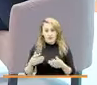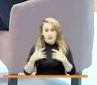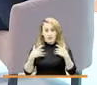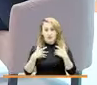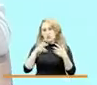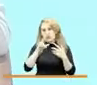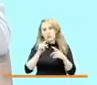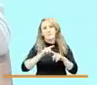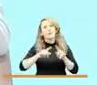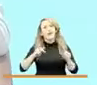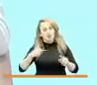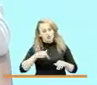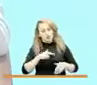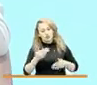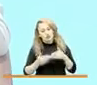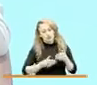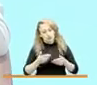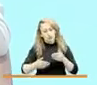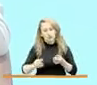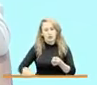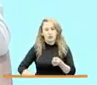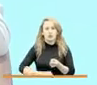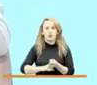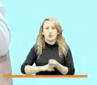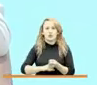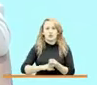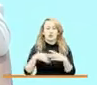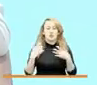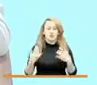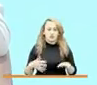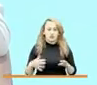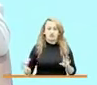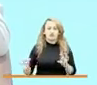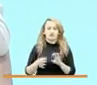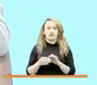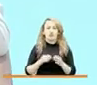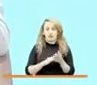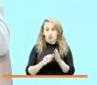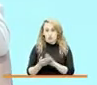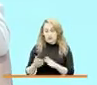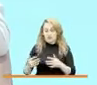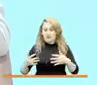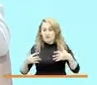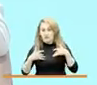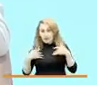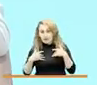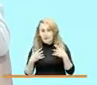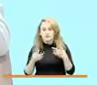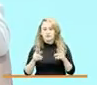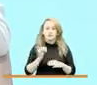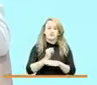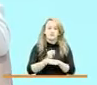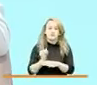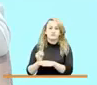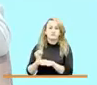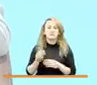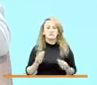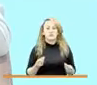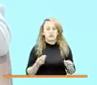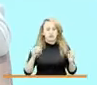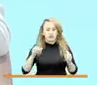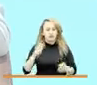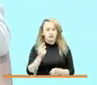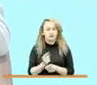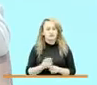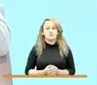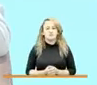dinamizadores del proceso nos toca estar trabajando muy de la mano con las comunidades con las víctimas y con la institucionalidad para poderle dar cumplimiento